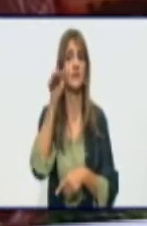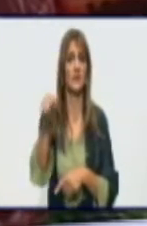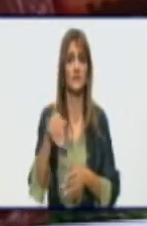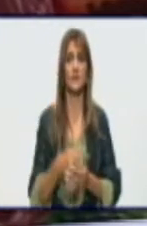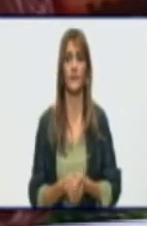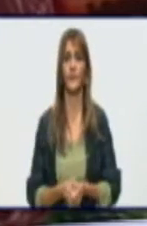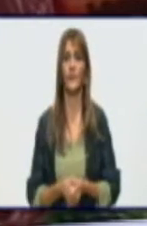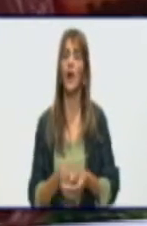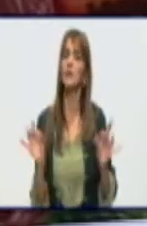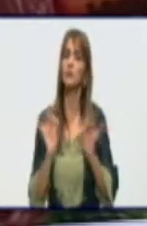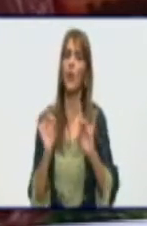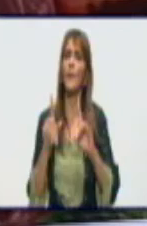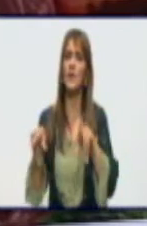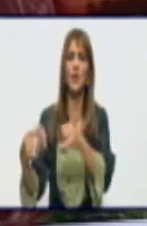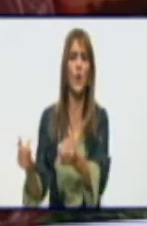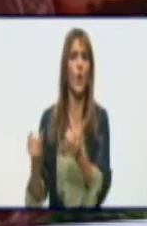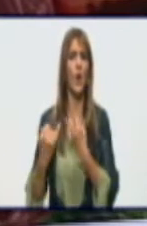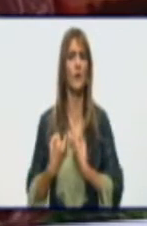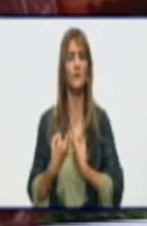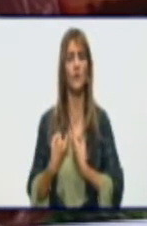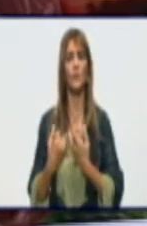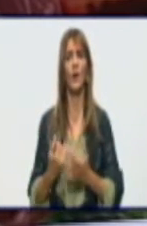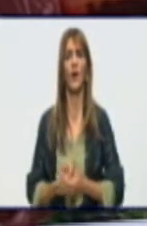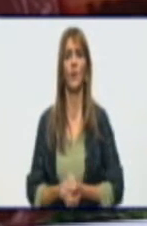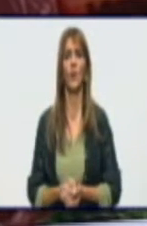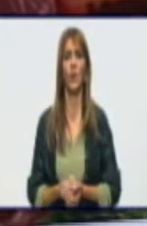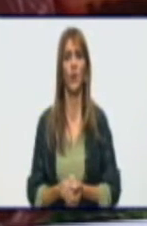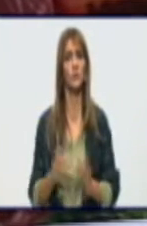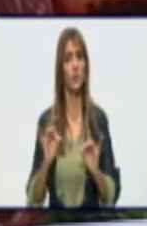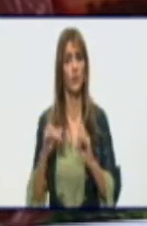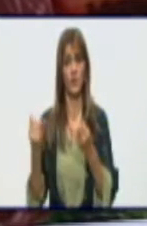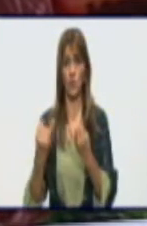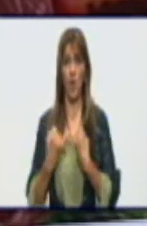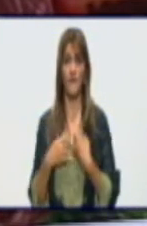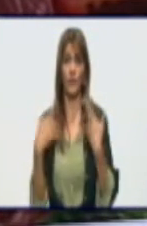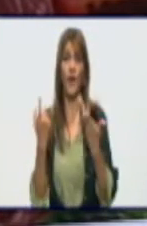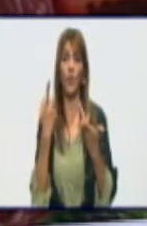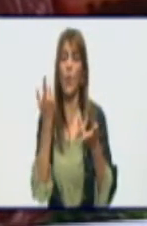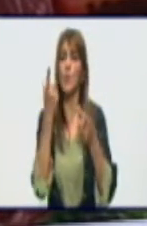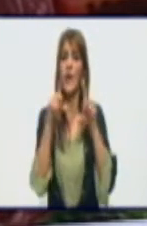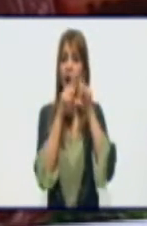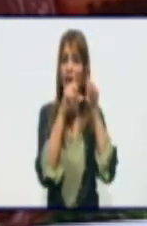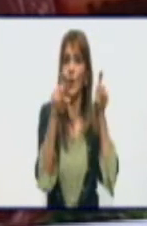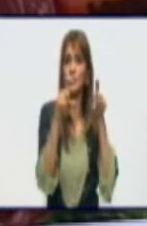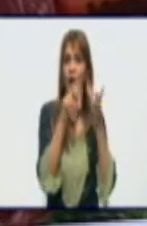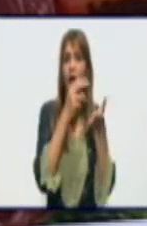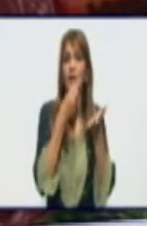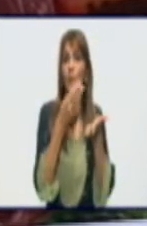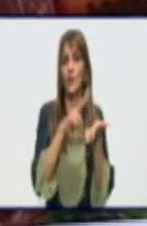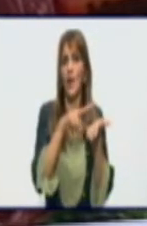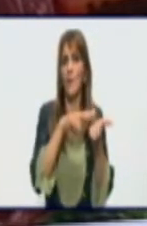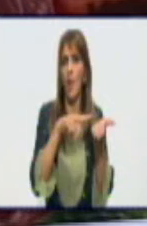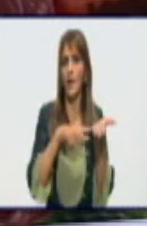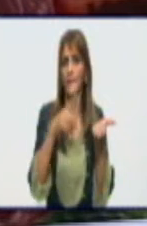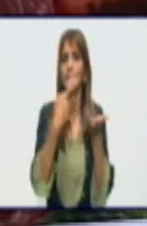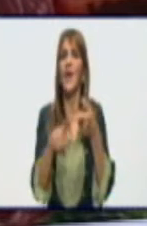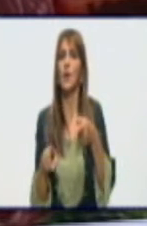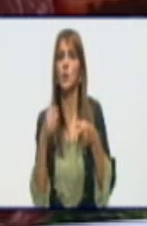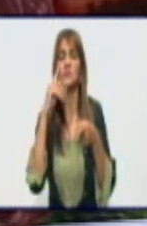todavía una nota que pudiéramos leer para explicar, pero sí sabemos, se autorizó